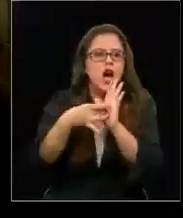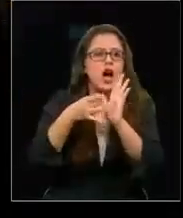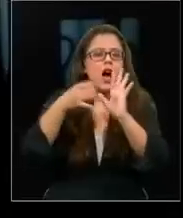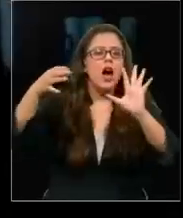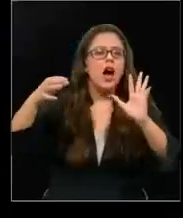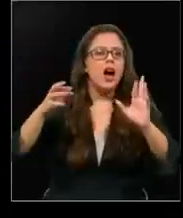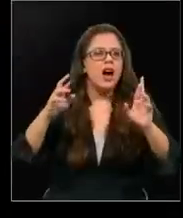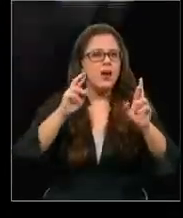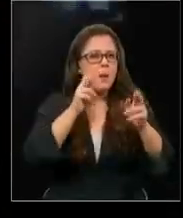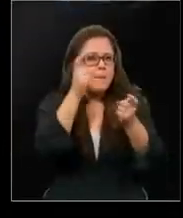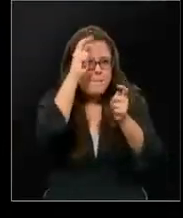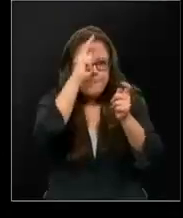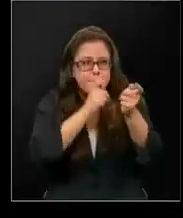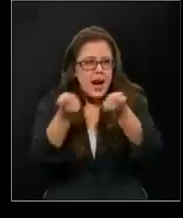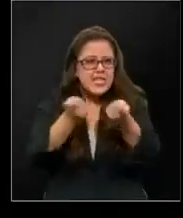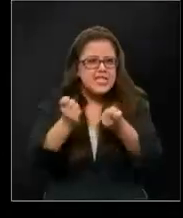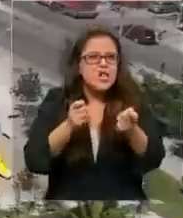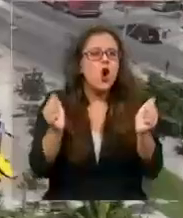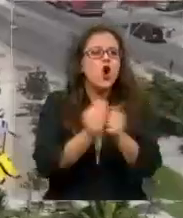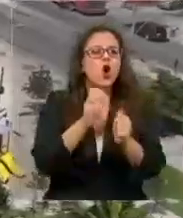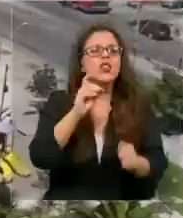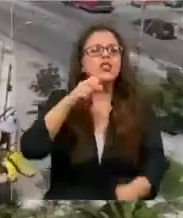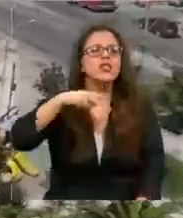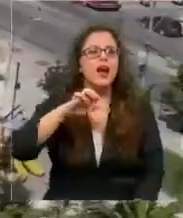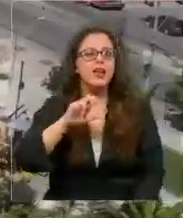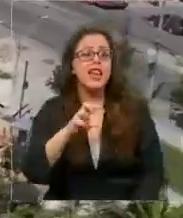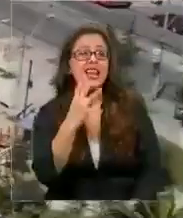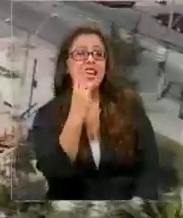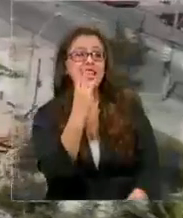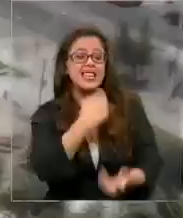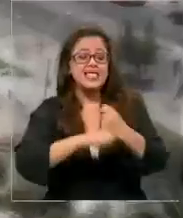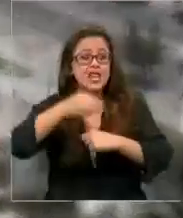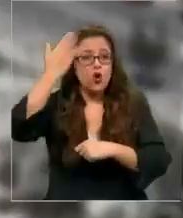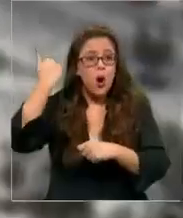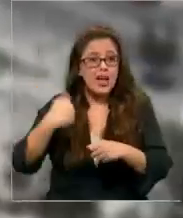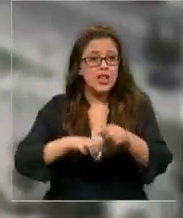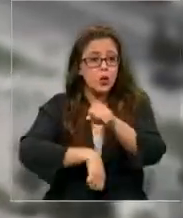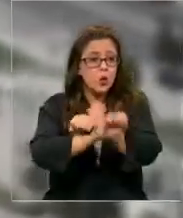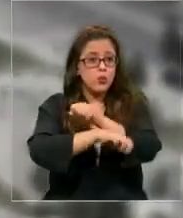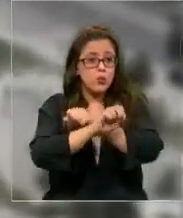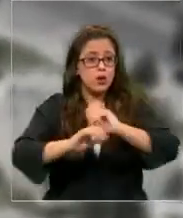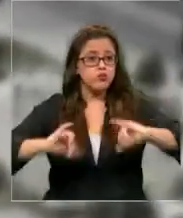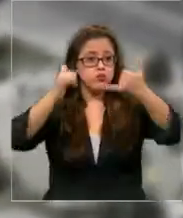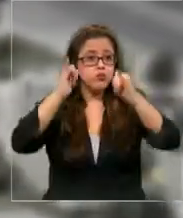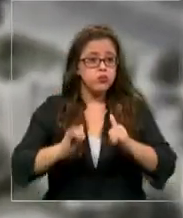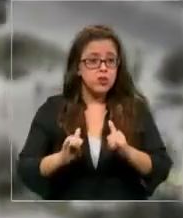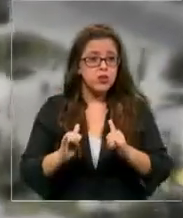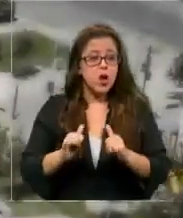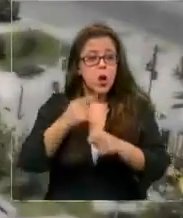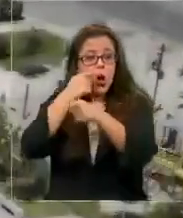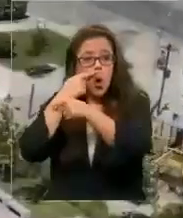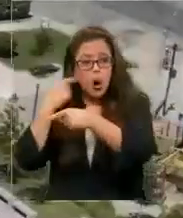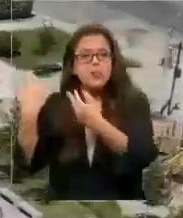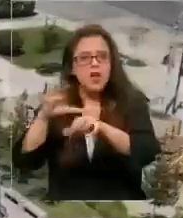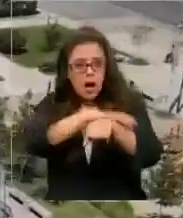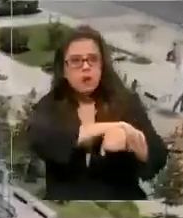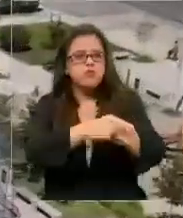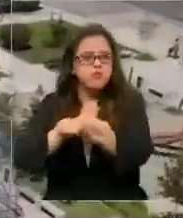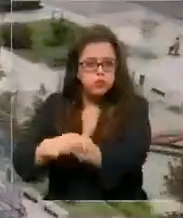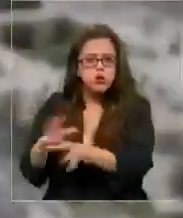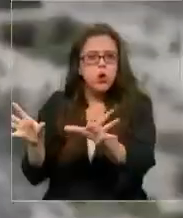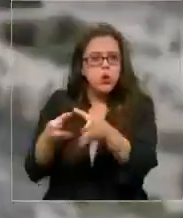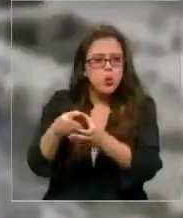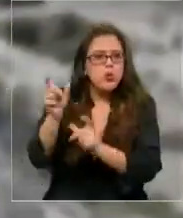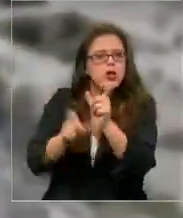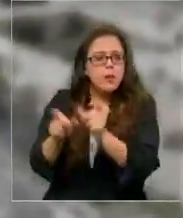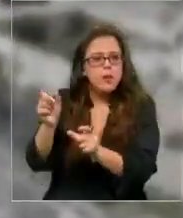asociados con Danielito y tres años antes, tras un partido de fútbol, el futuro sicario había sido detenido junto a un grupo de